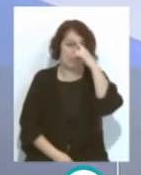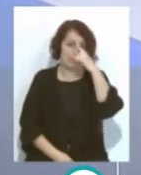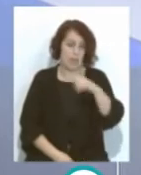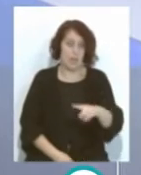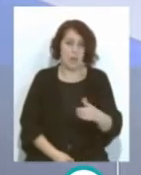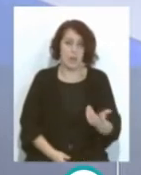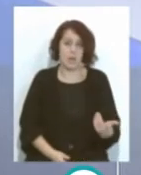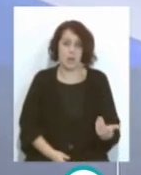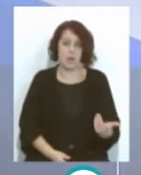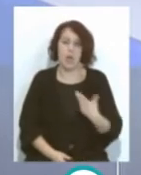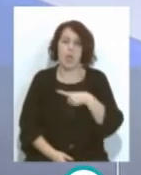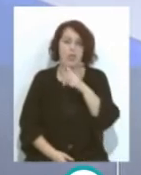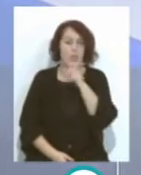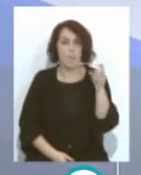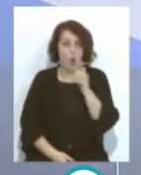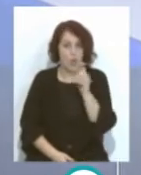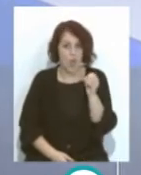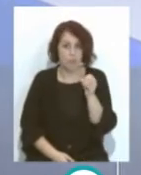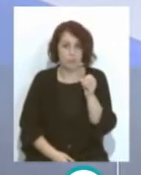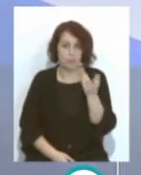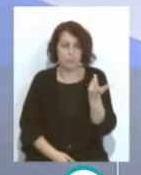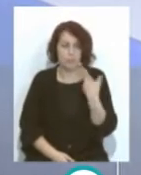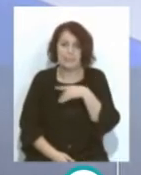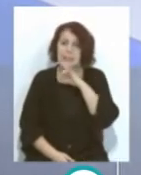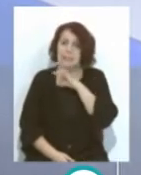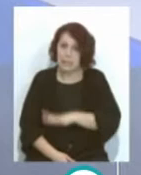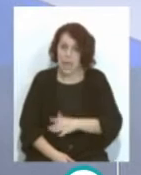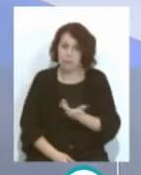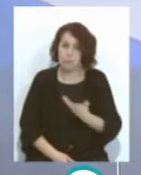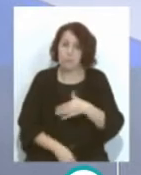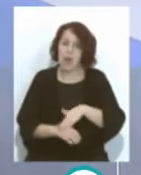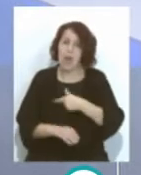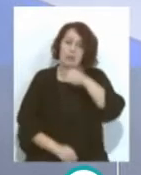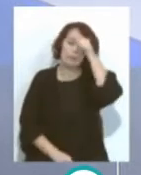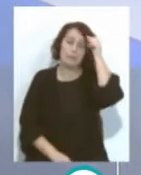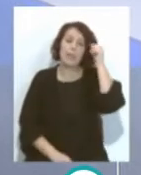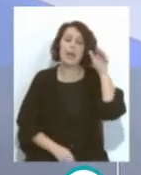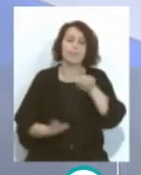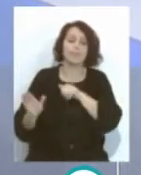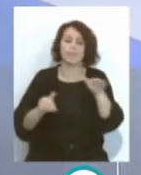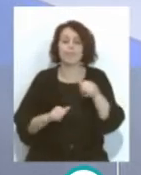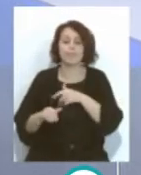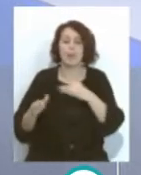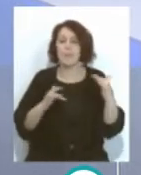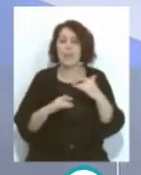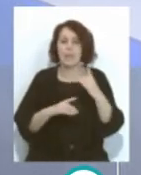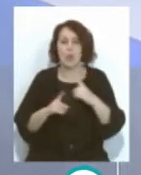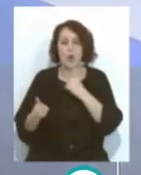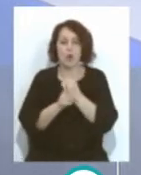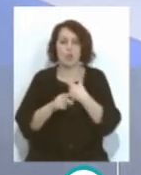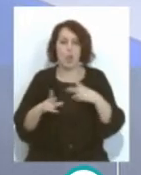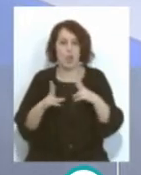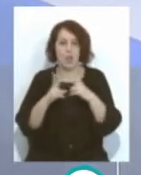llegar Al 100% Para ser Tenidos en cuenta Por Álvaro Cervera En el partido Ante la Real